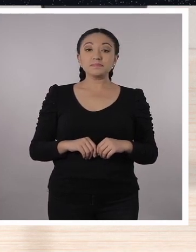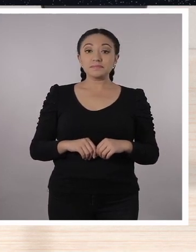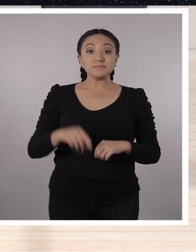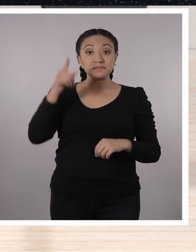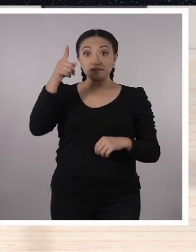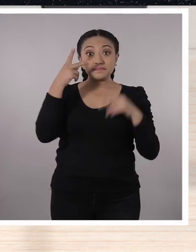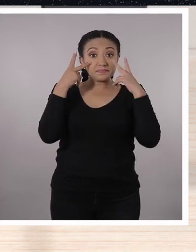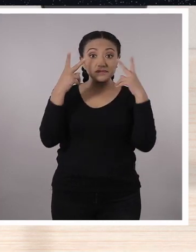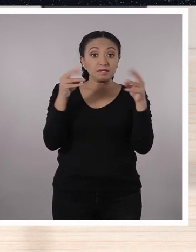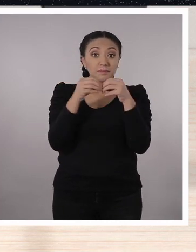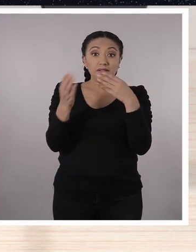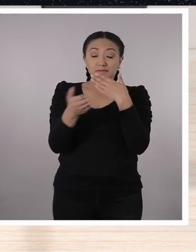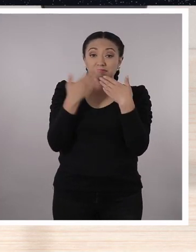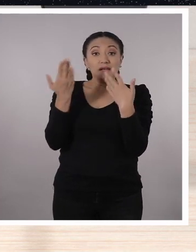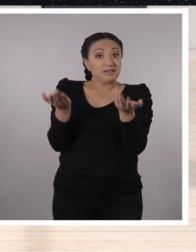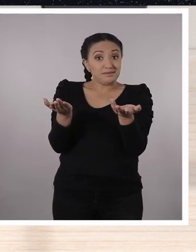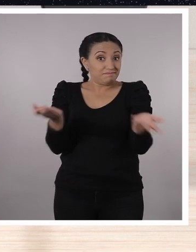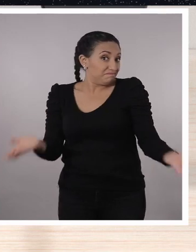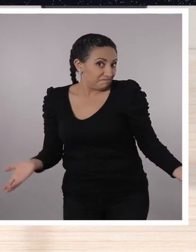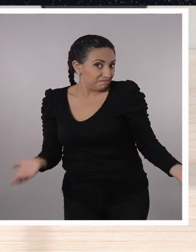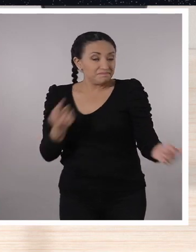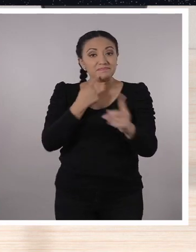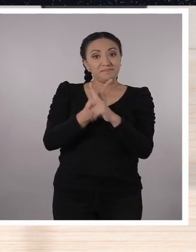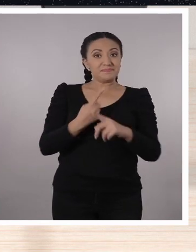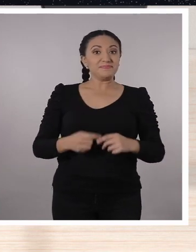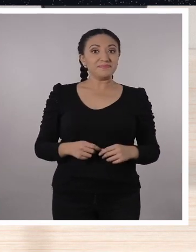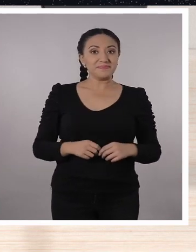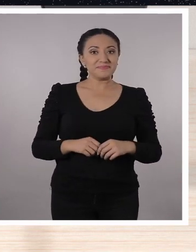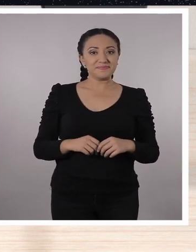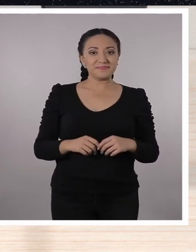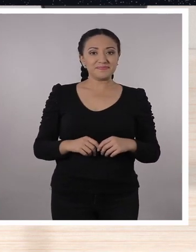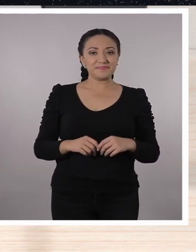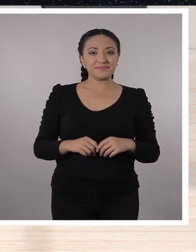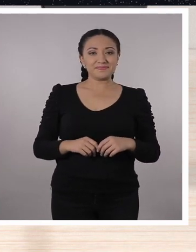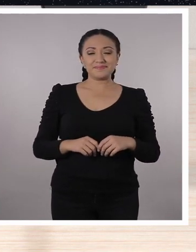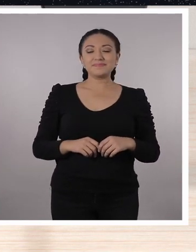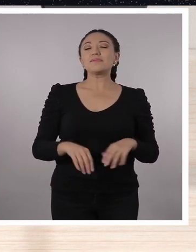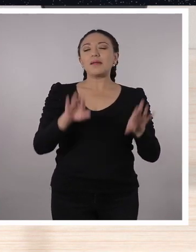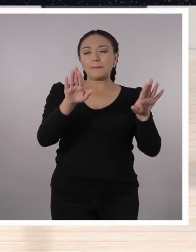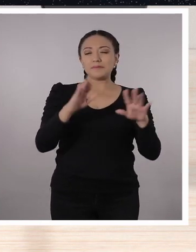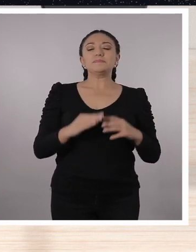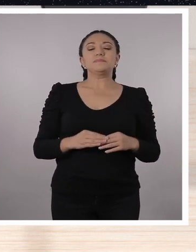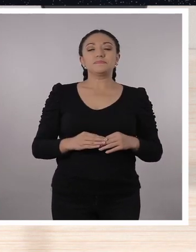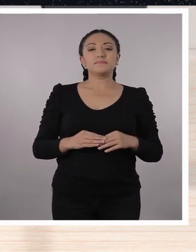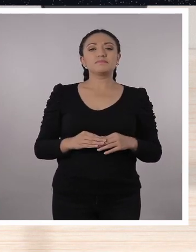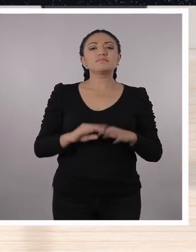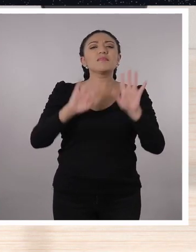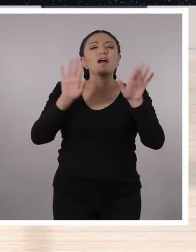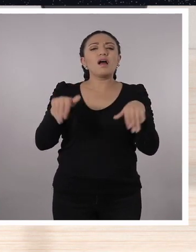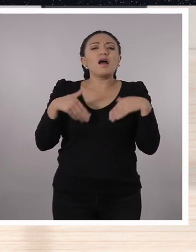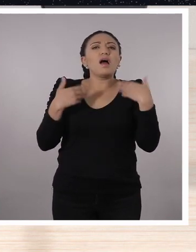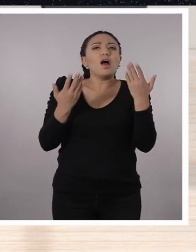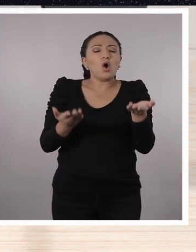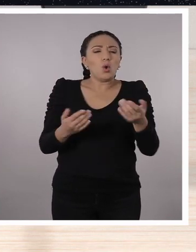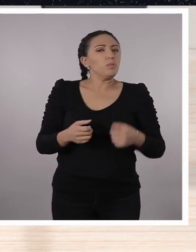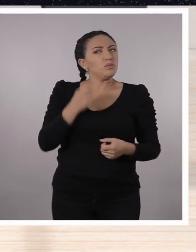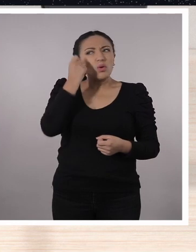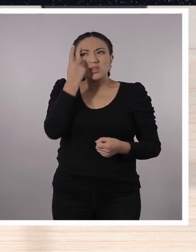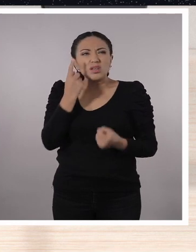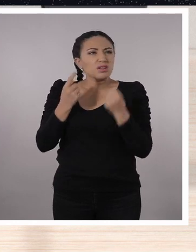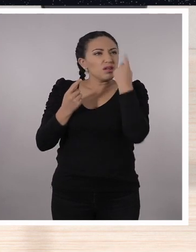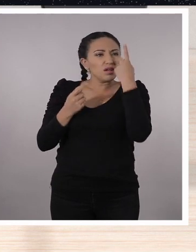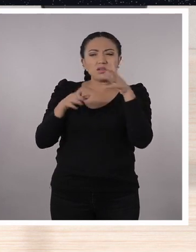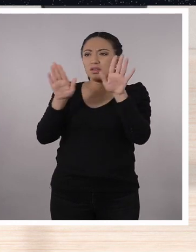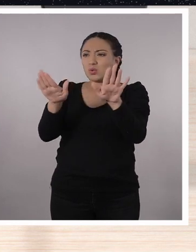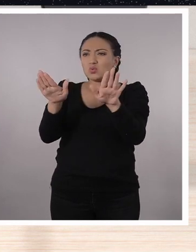6, que se ve mucho más bacán. ¿Sí o no, chicos y chicas? Ahora sí, para volver nosotros a